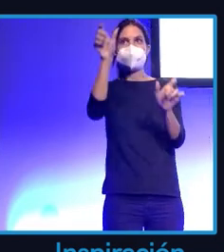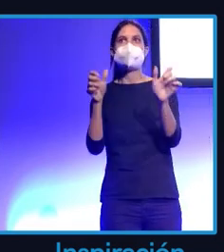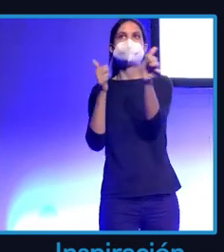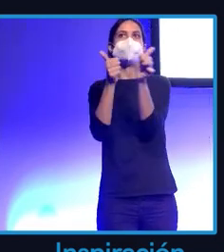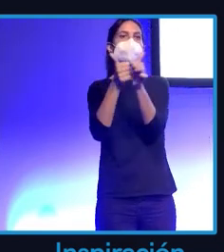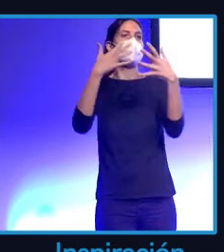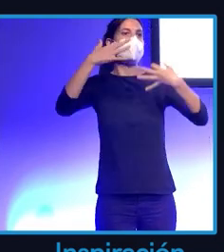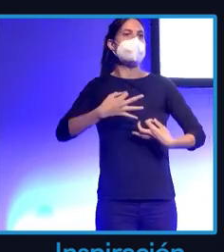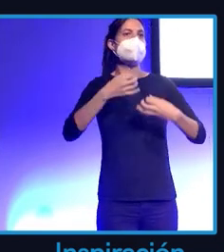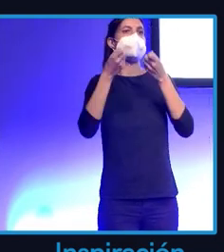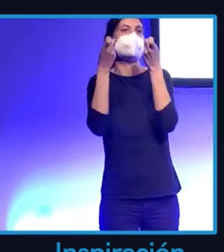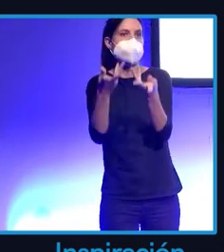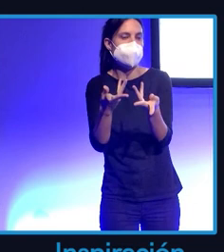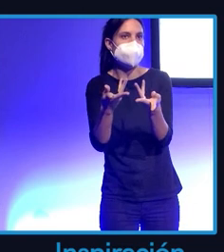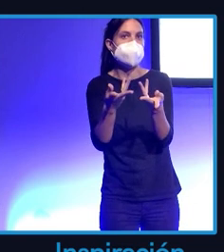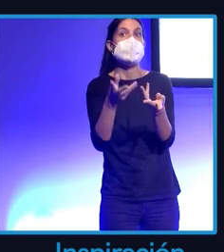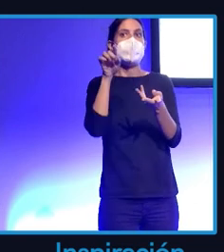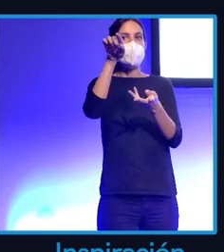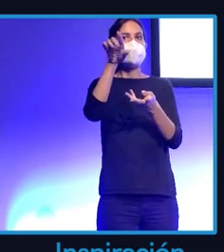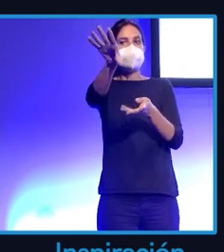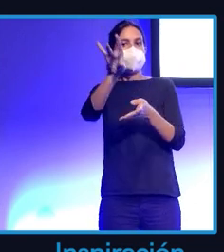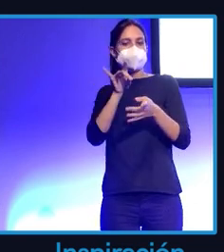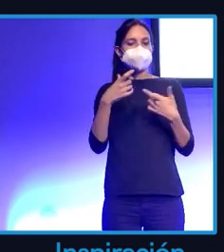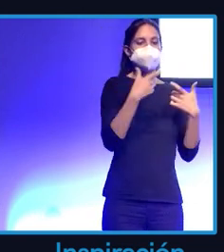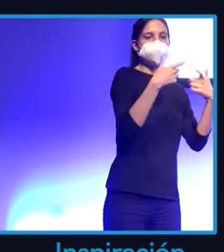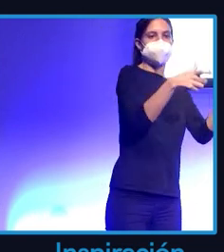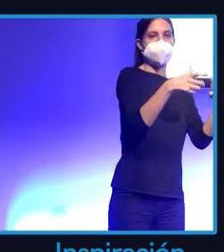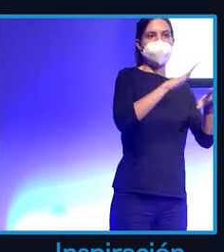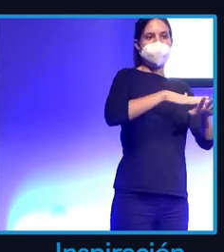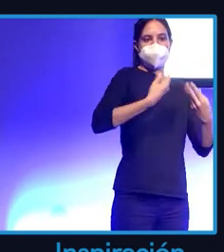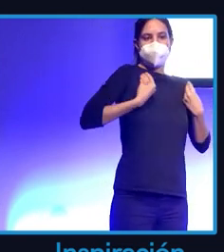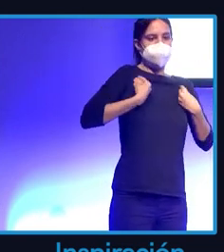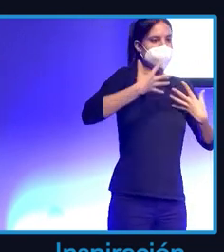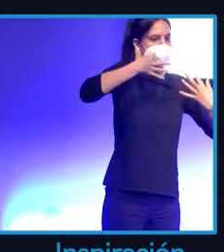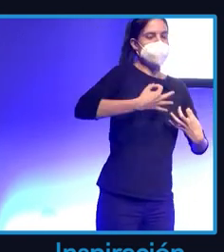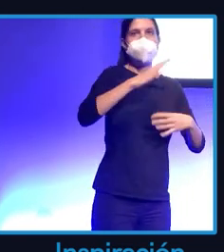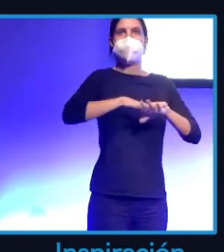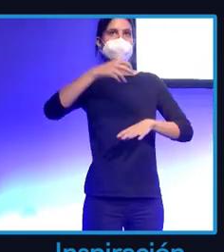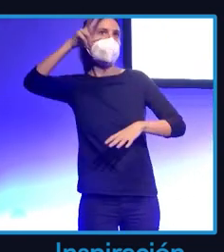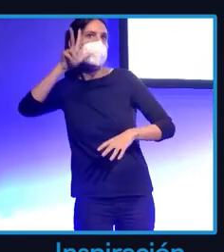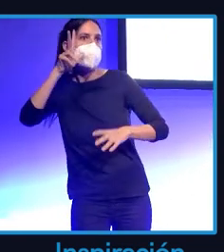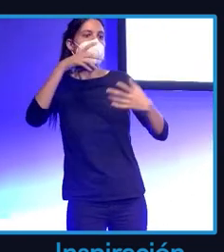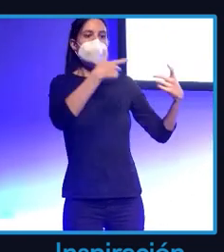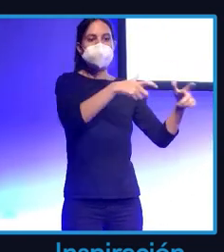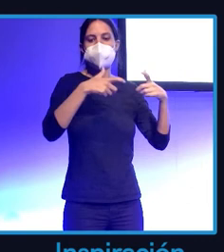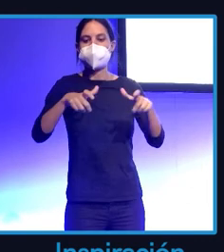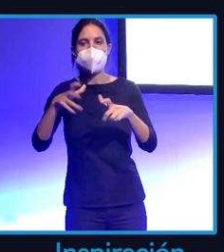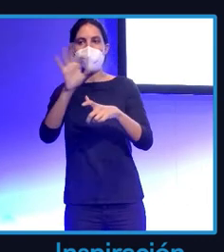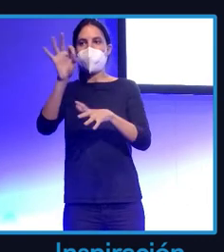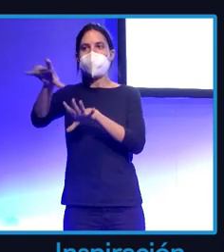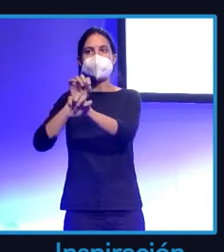a quién tenemos que ir dirigidos, segmentémoslas. Usamos las de lifestyle para lifestyle, las de lujo para lujo, las de gran consumo para gran consumo.